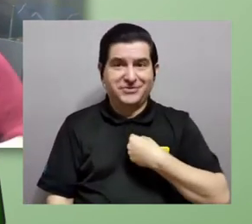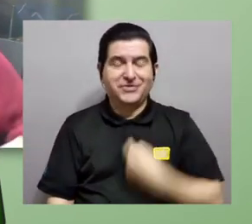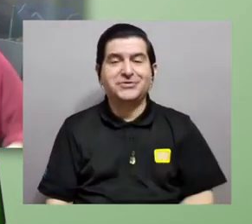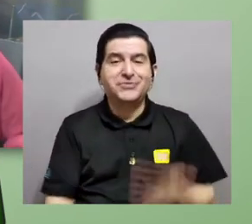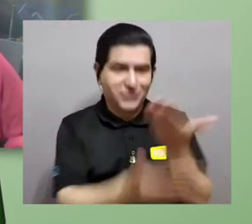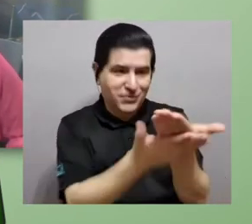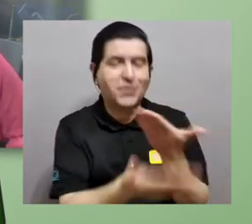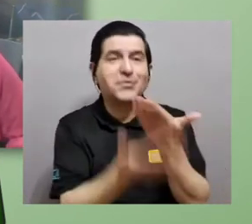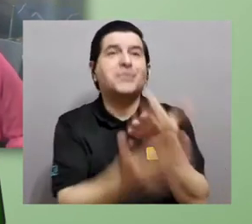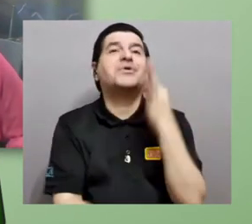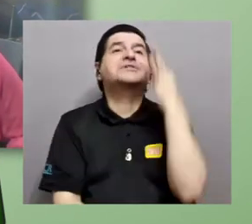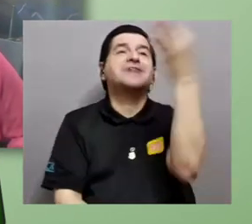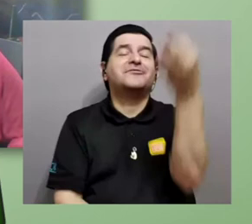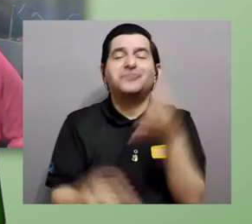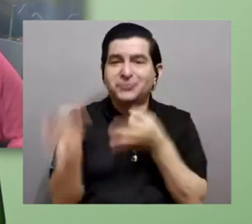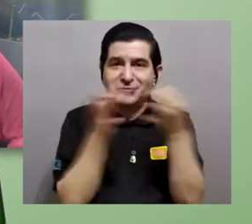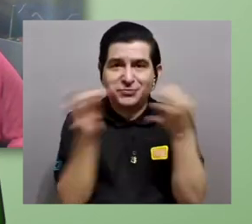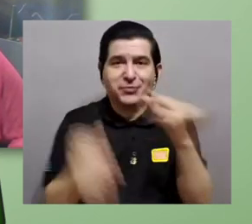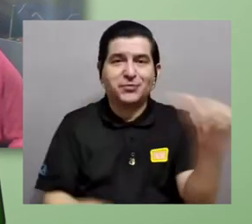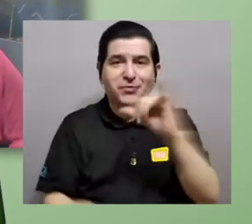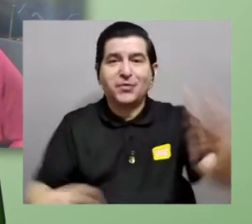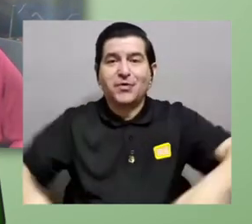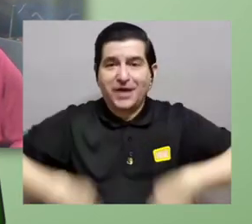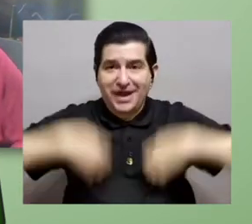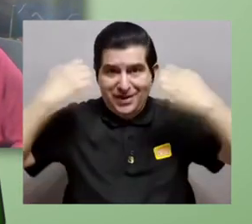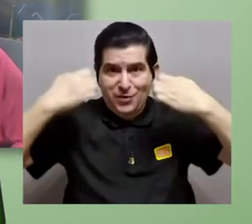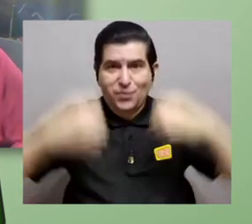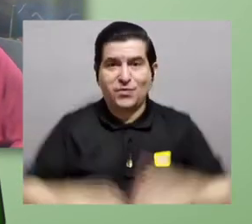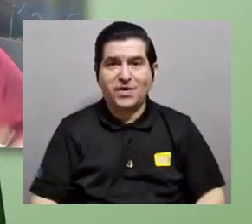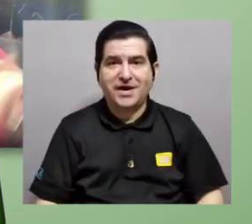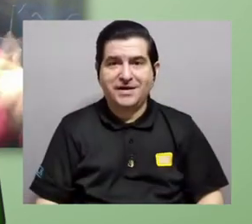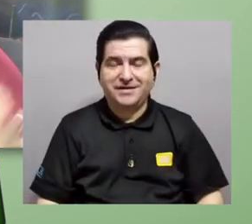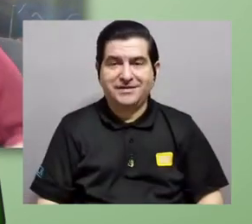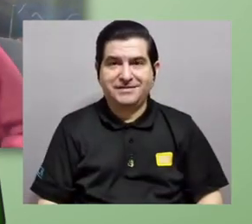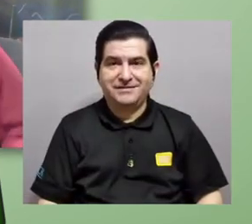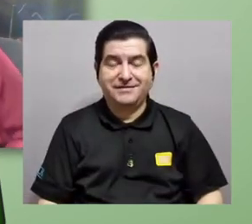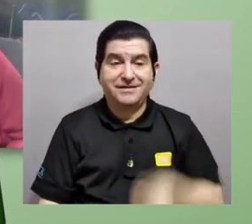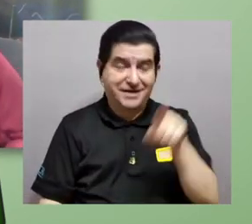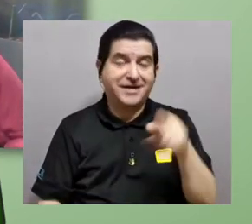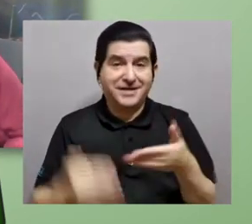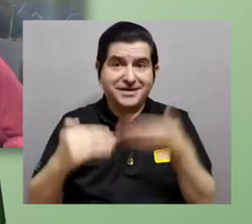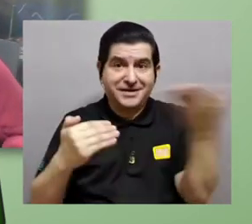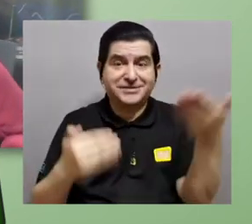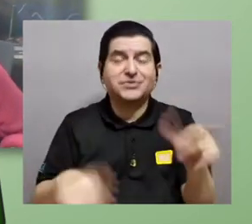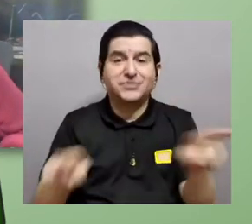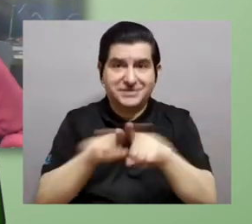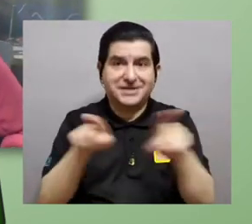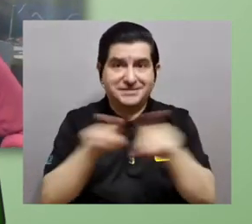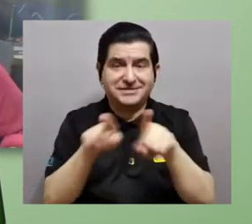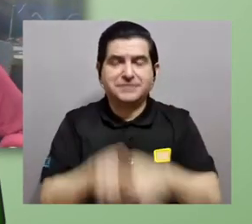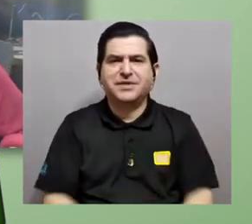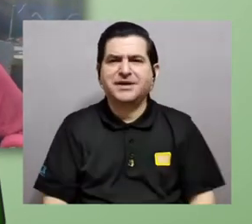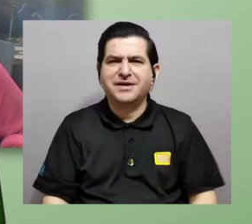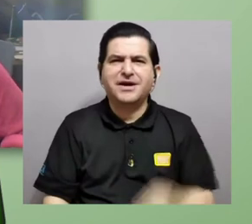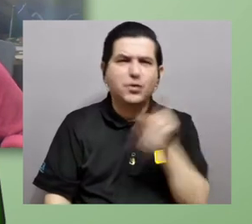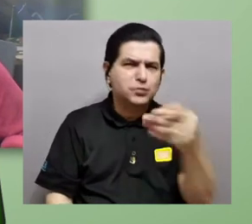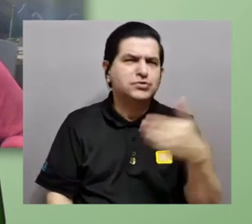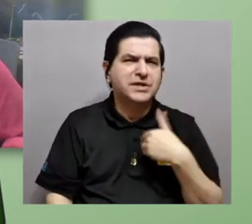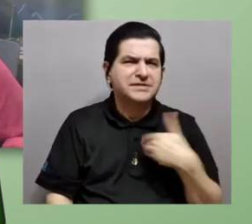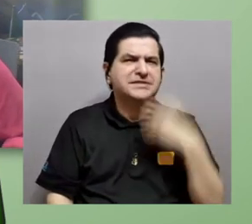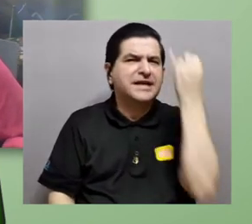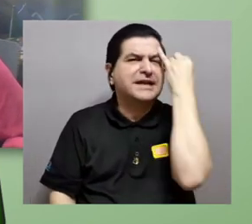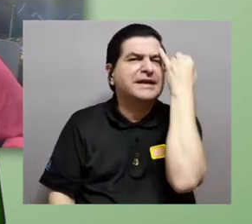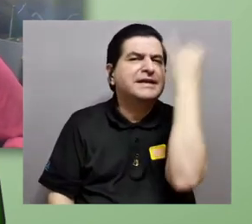las propuestas a futuro, ¿verdad?, que hay también, digamos, con cosas que se ponen a este momento.